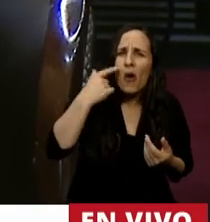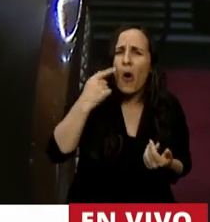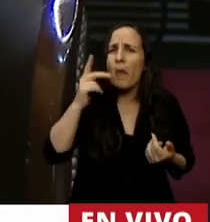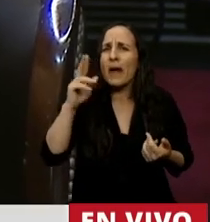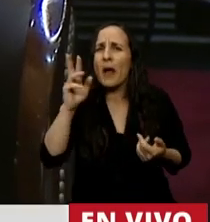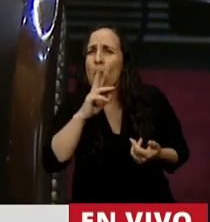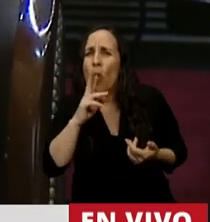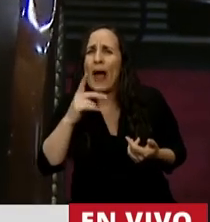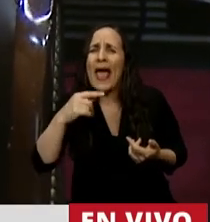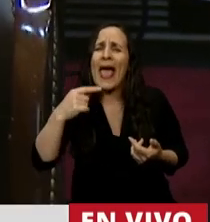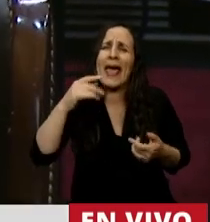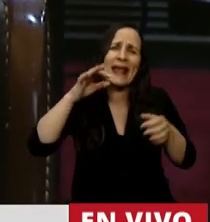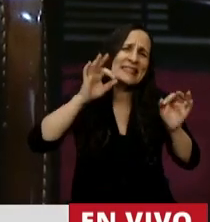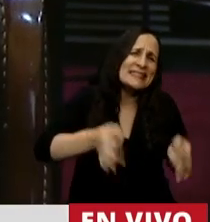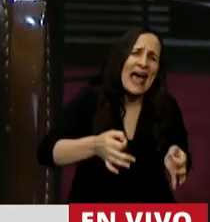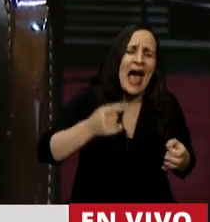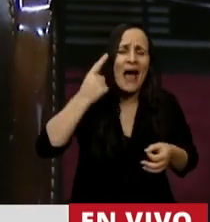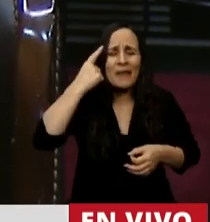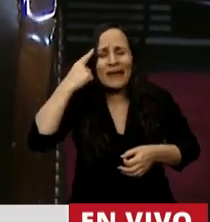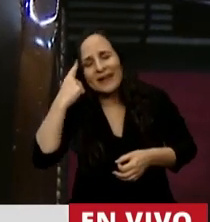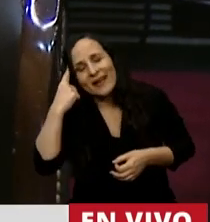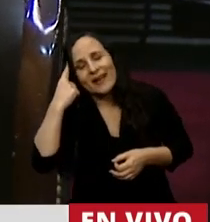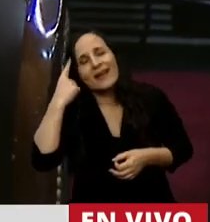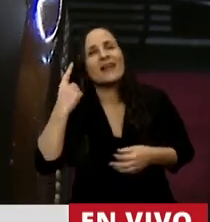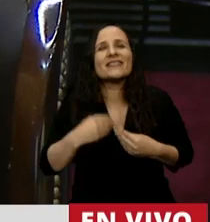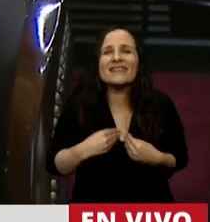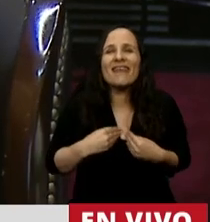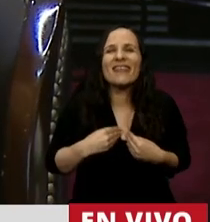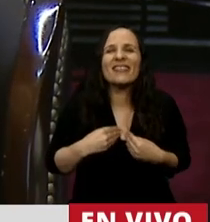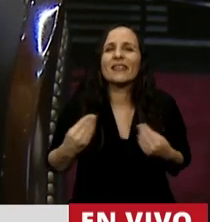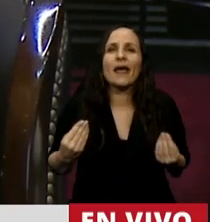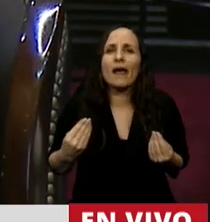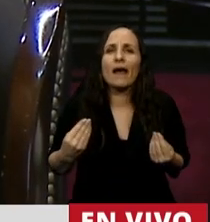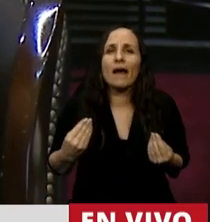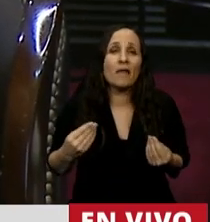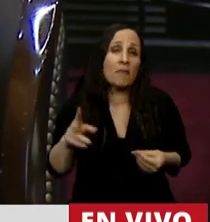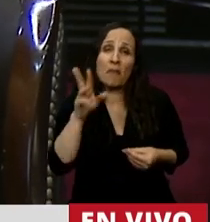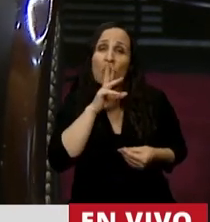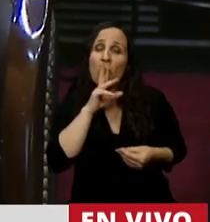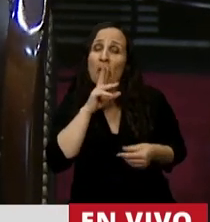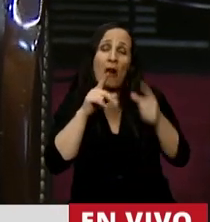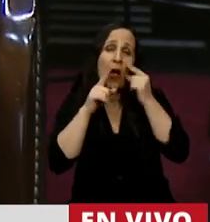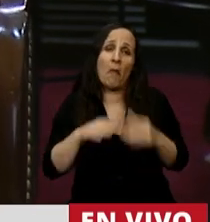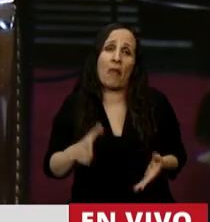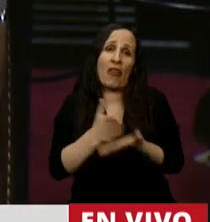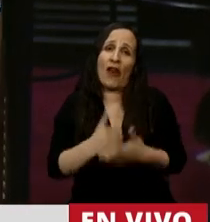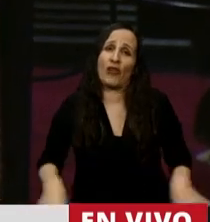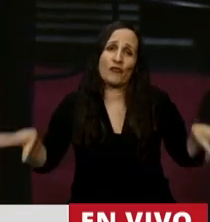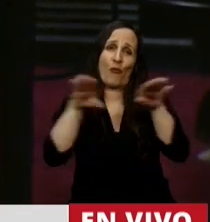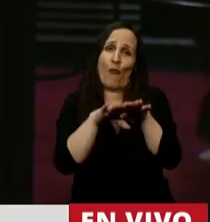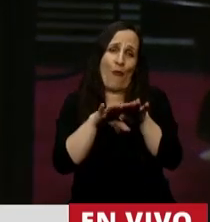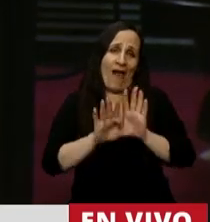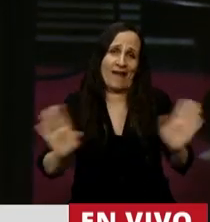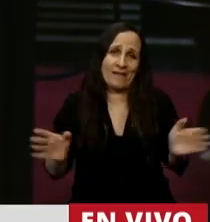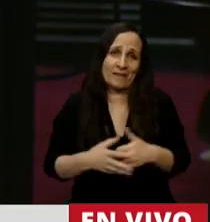que sabe, cree, siente y piensa que las mujeres tenemos exactamente los mismos derechos que los hombres de manera